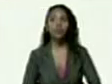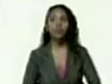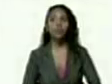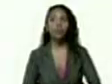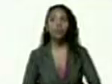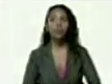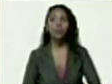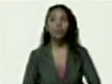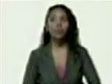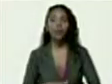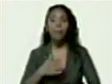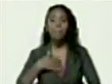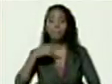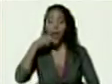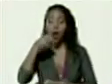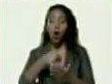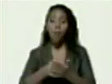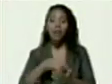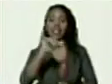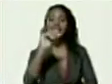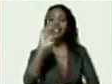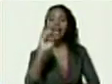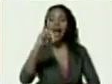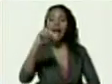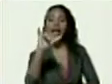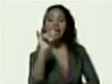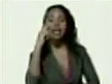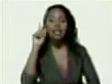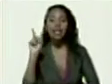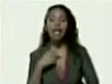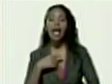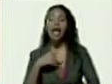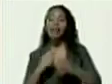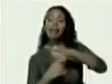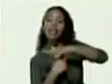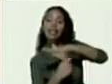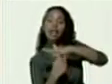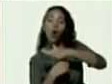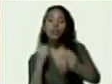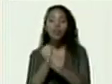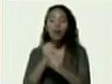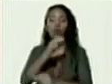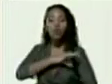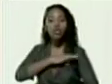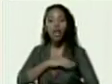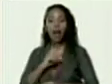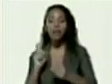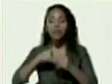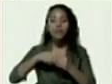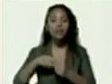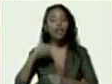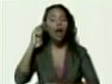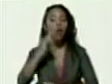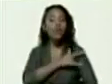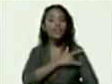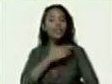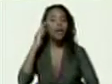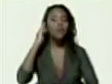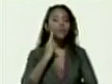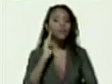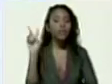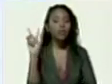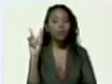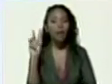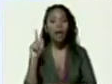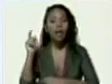mi nombre mi Jenny Espinosa soy teseo en gestión social egresada de la Universidad Bolivariana de Venezuela soy